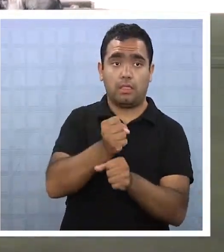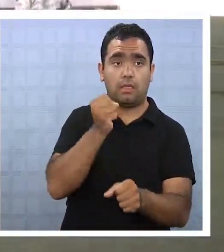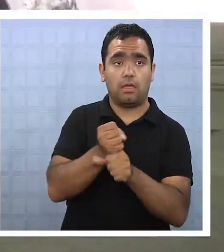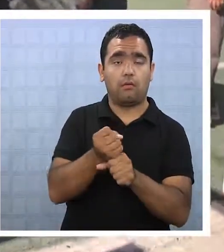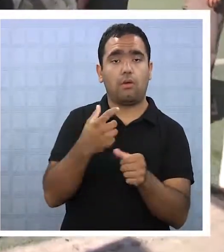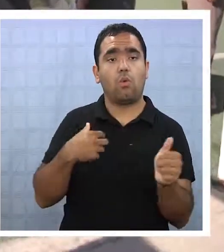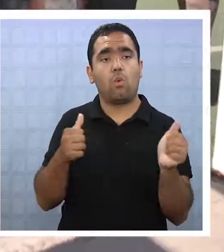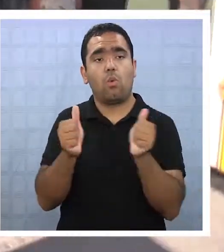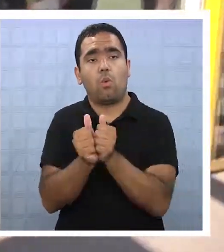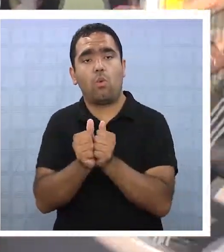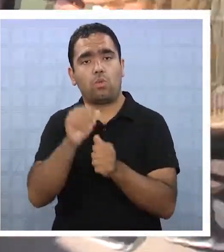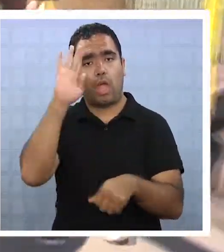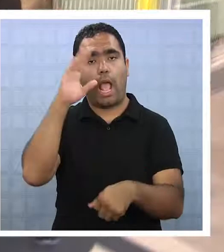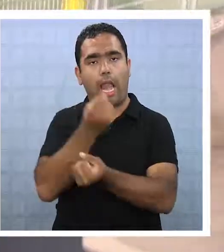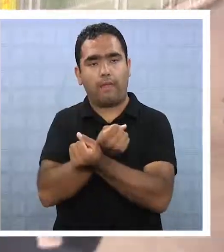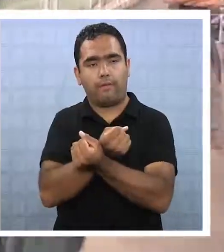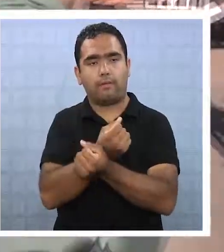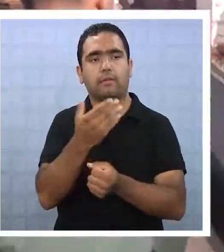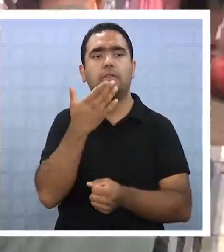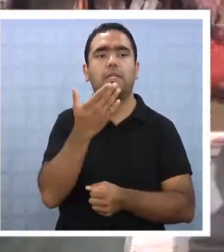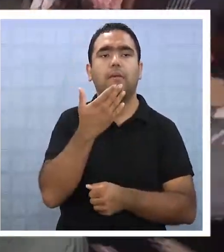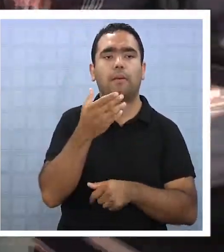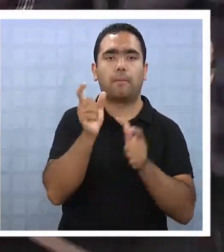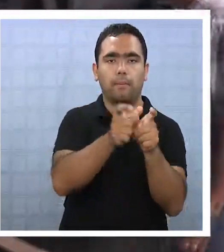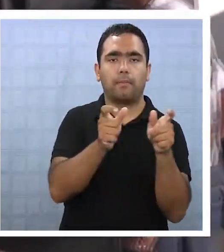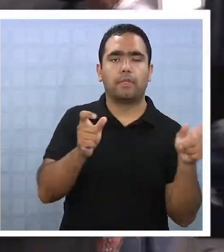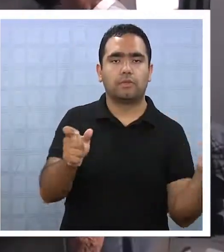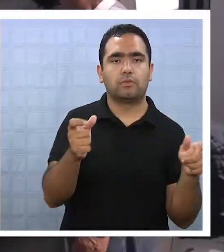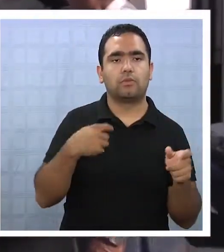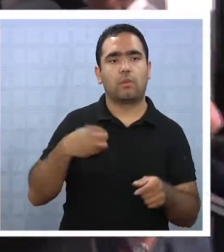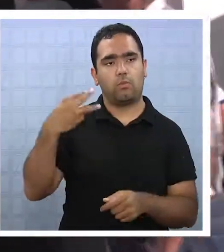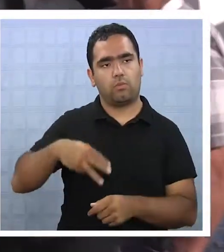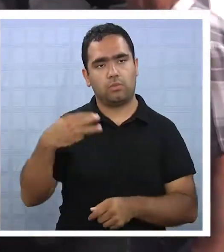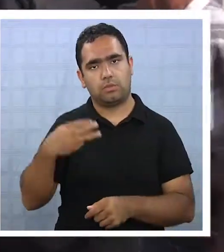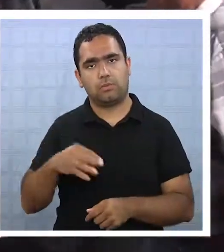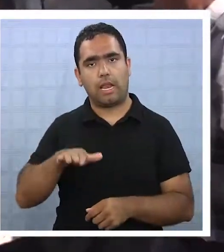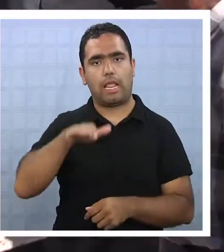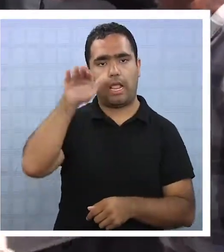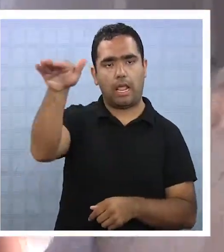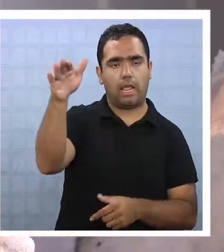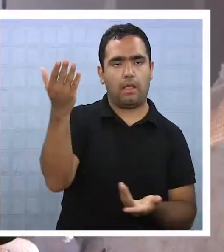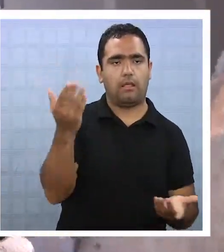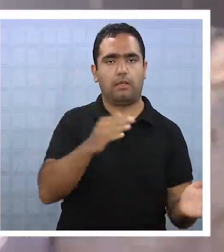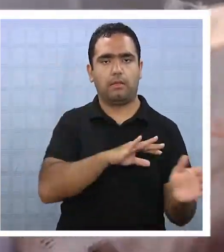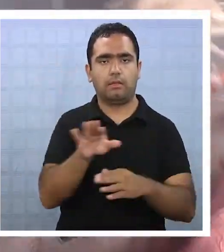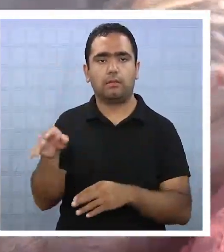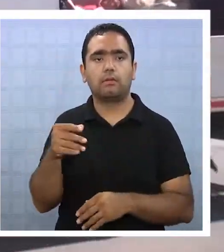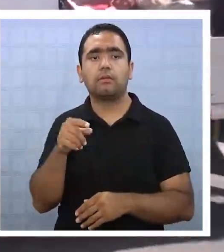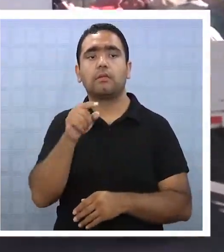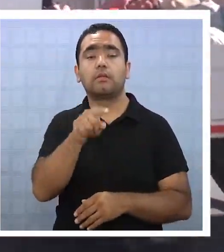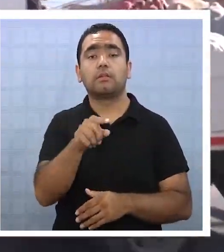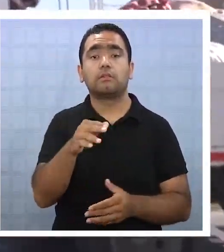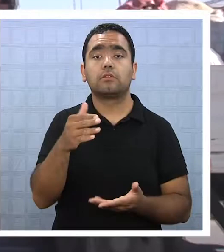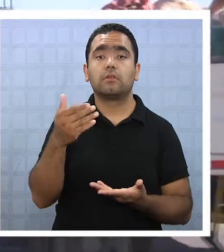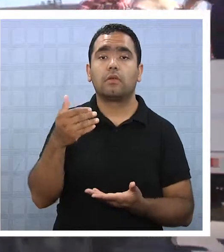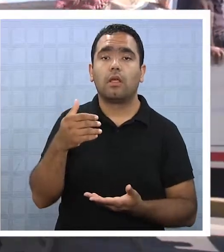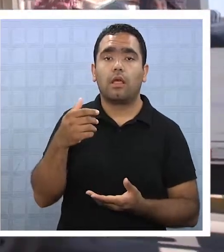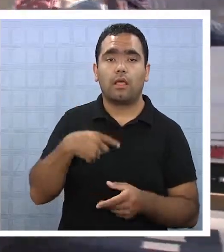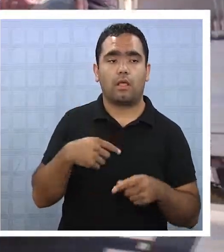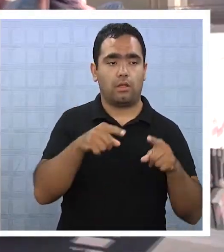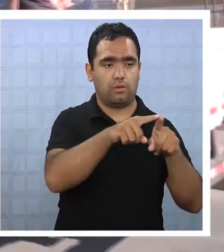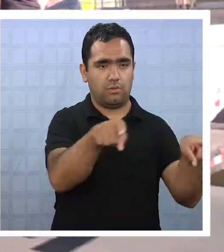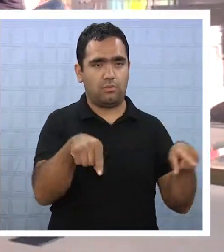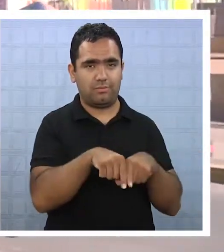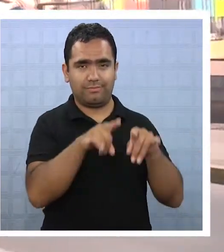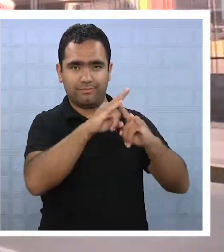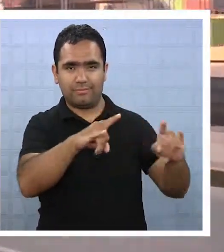Los trabajos se realizaron en colaboración con el Cuerpo de Carabineros y también personal de la Municipalidad de Alto Hospicio. Luego va a ser